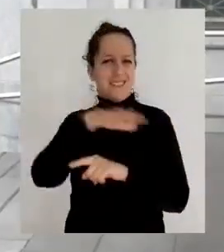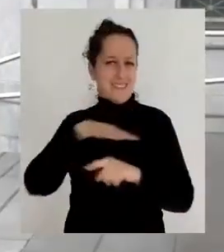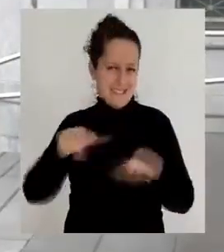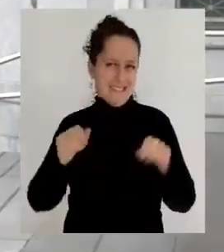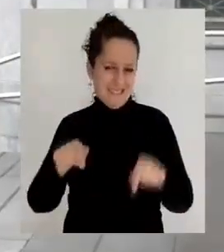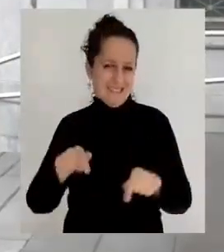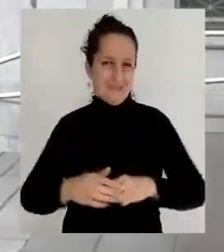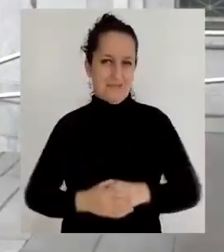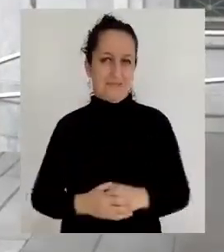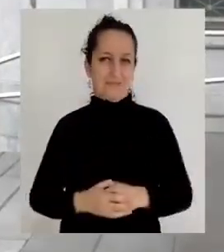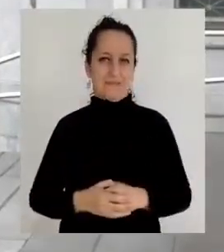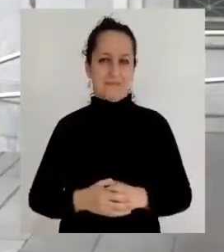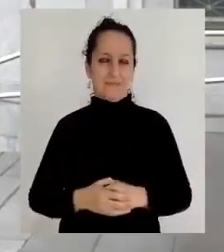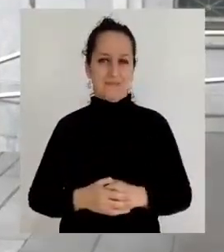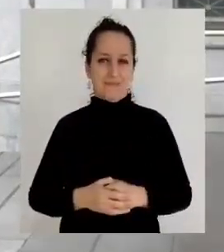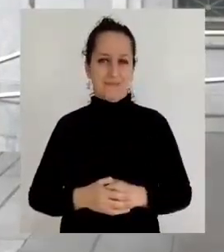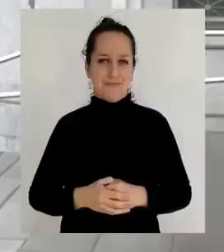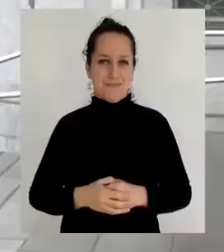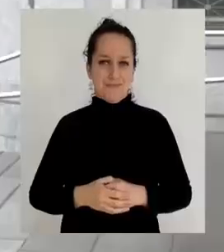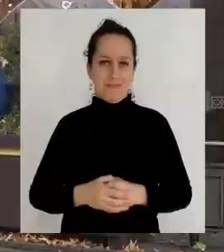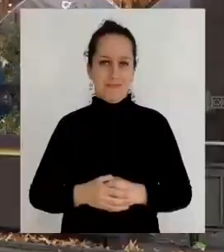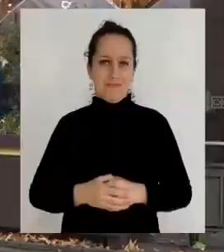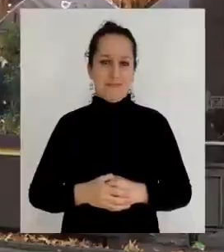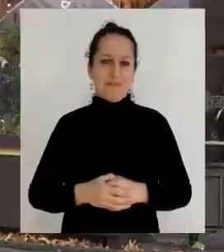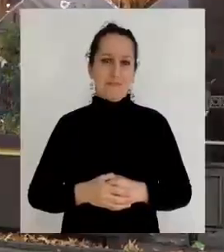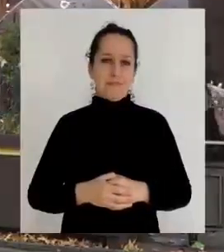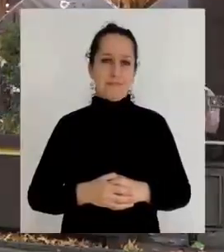todo en el rubro gastronómico y culinario.